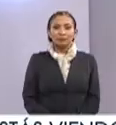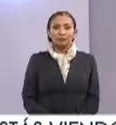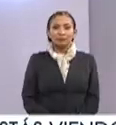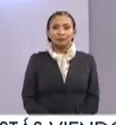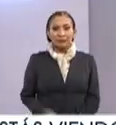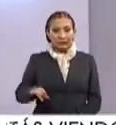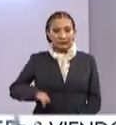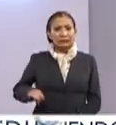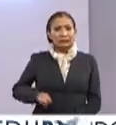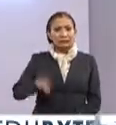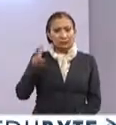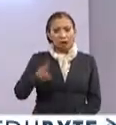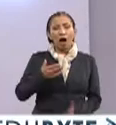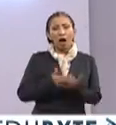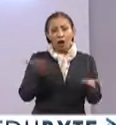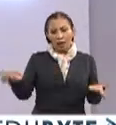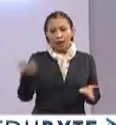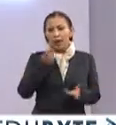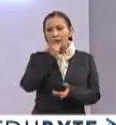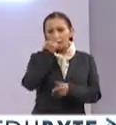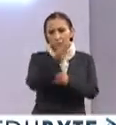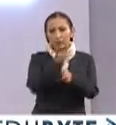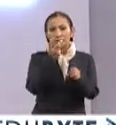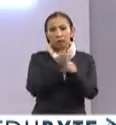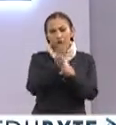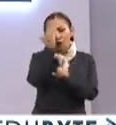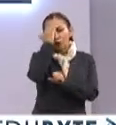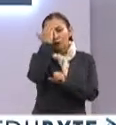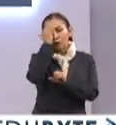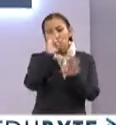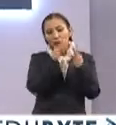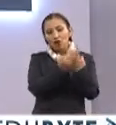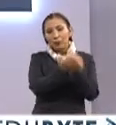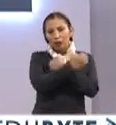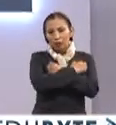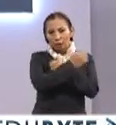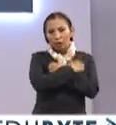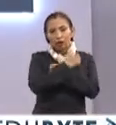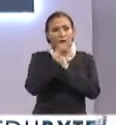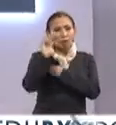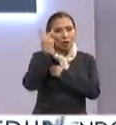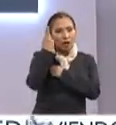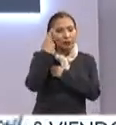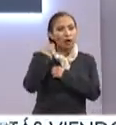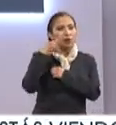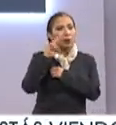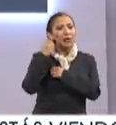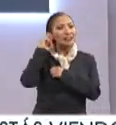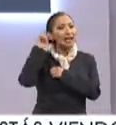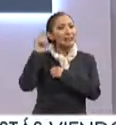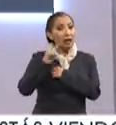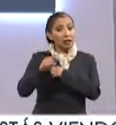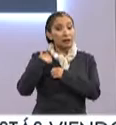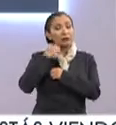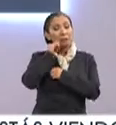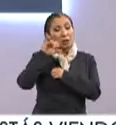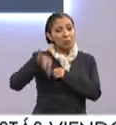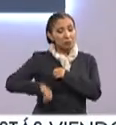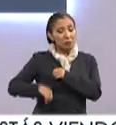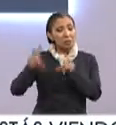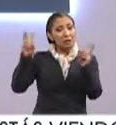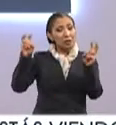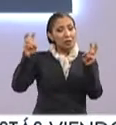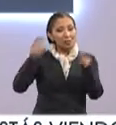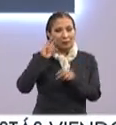Qué interesante, ¿verdad? Bueno, ahora déjeme, le invito ahora a conocer el modelo de educación politécnica de la Universidad de Zacatecas, que también es un asunto muy